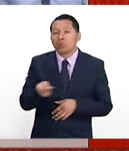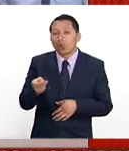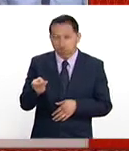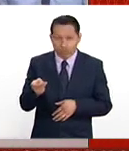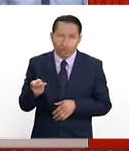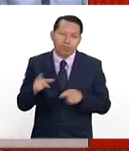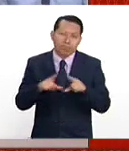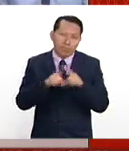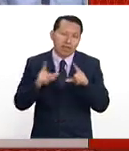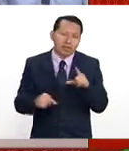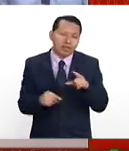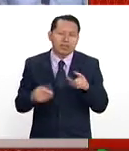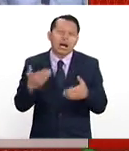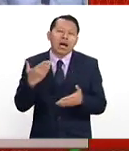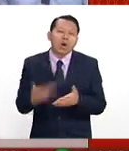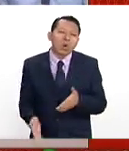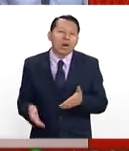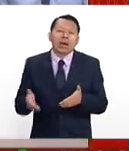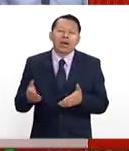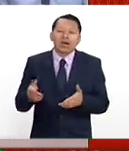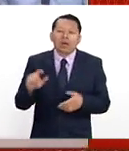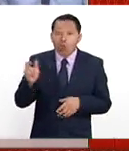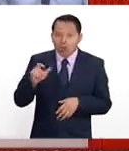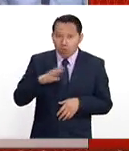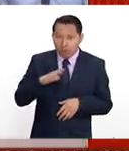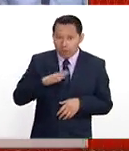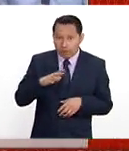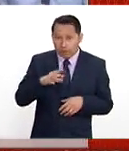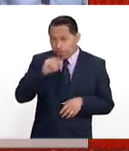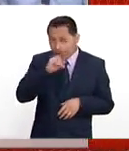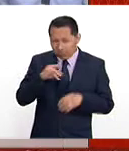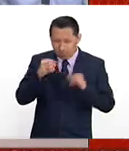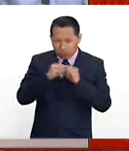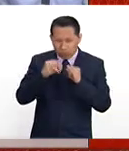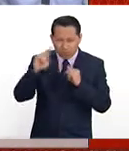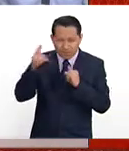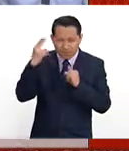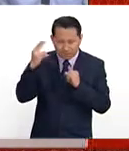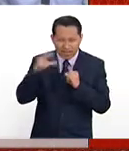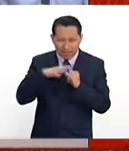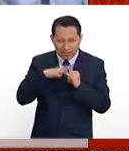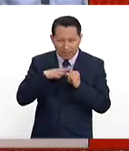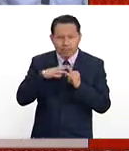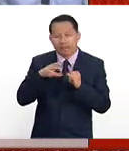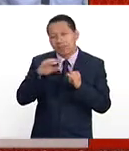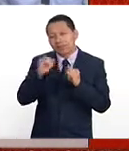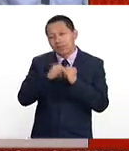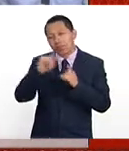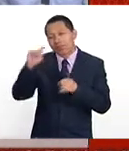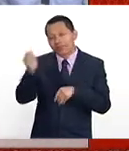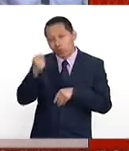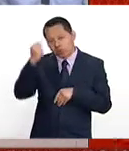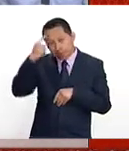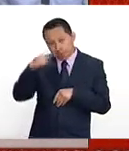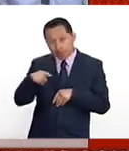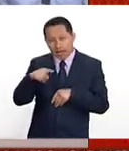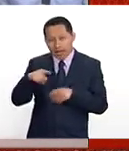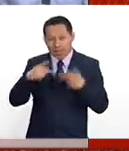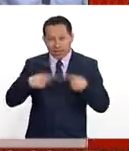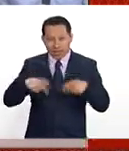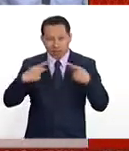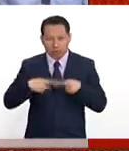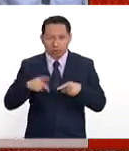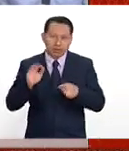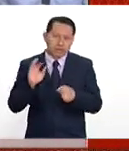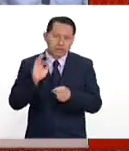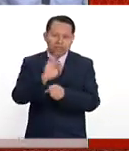del país. ¿Cómo ha cambiado la llegada de un instituto como este, el Instituto Tecnológico, para los habitantes